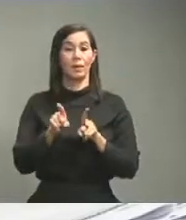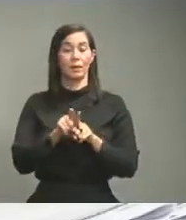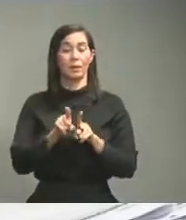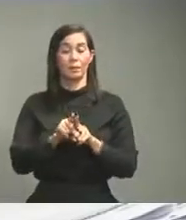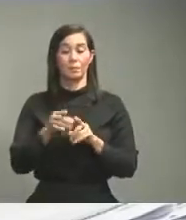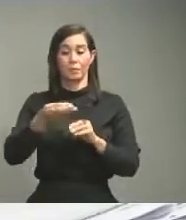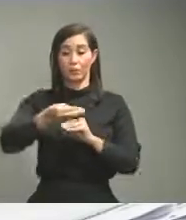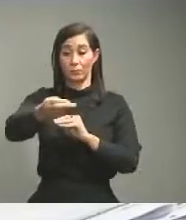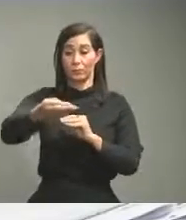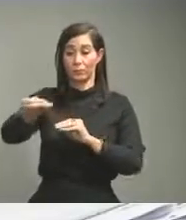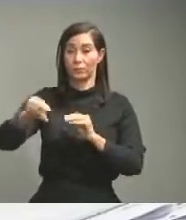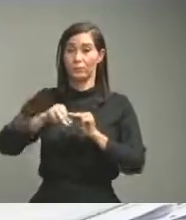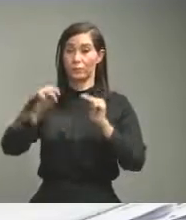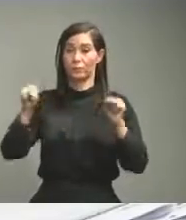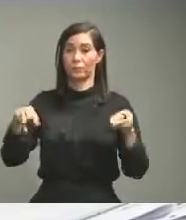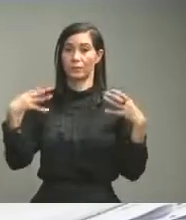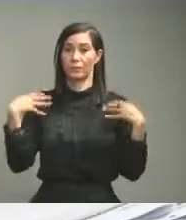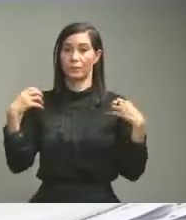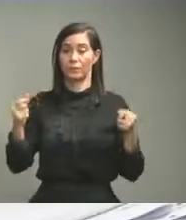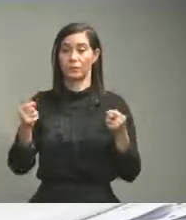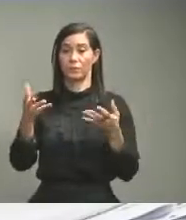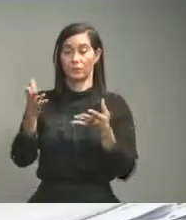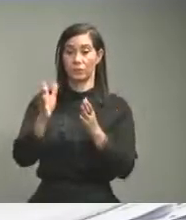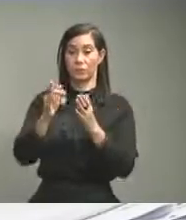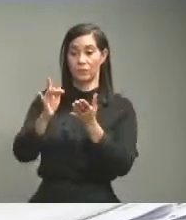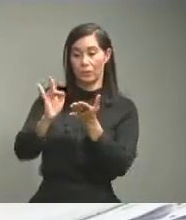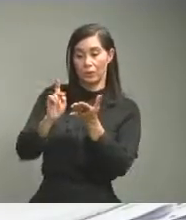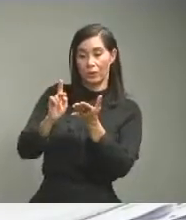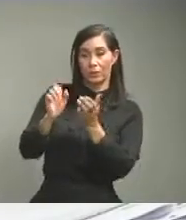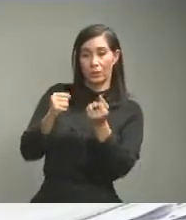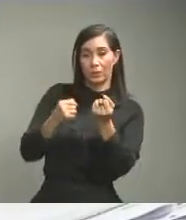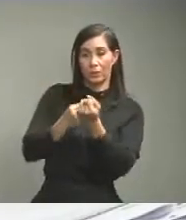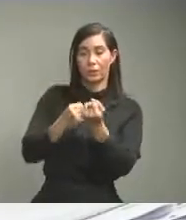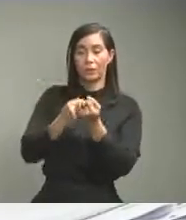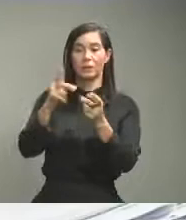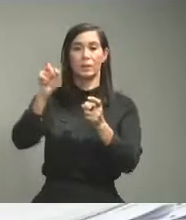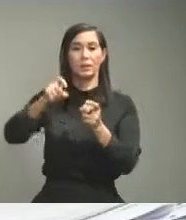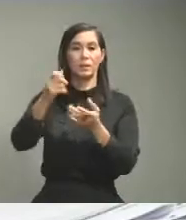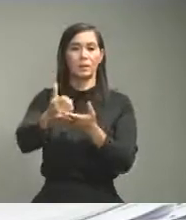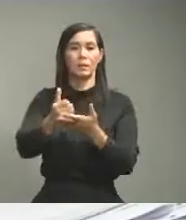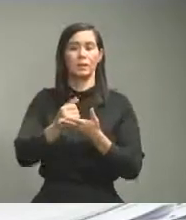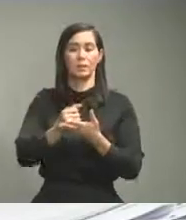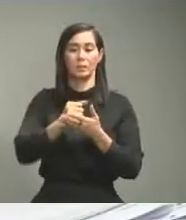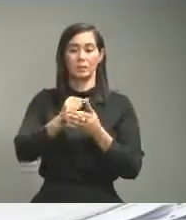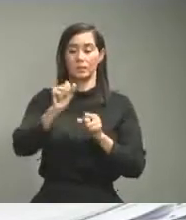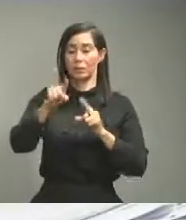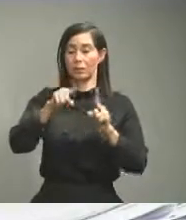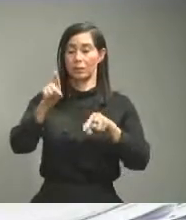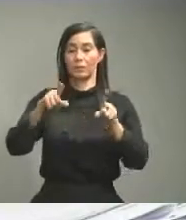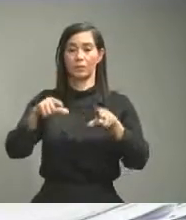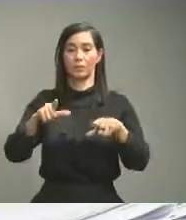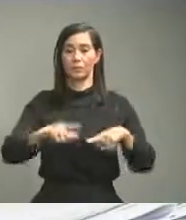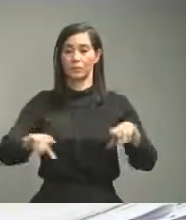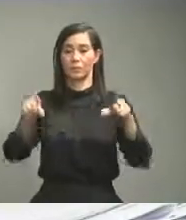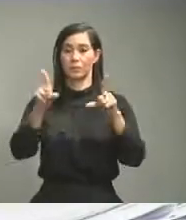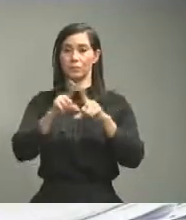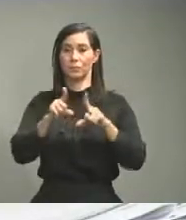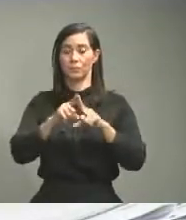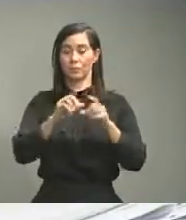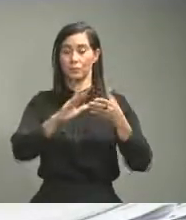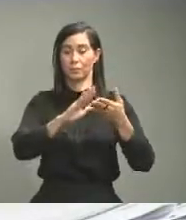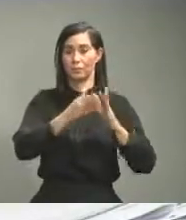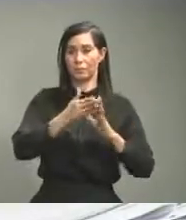suple al Ministerio cuando este hace requerimiento para apoyar determinadas acciones que se lleven a cabo en